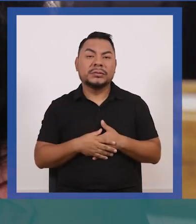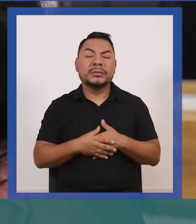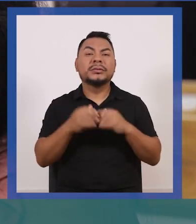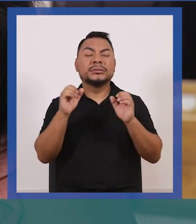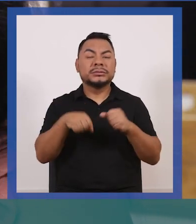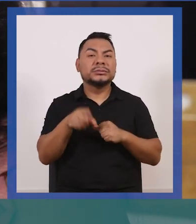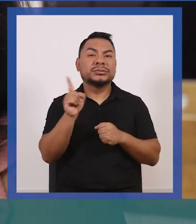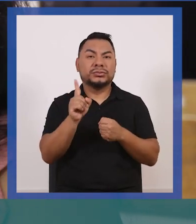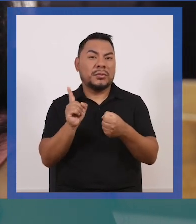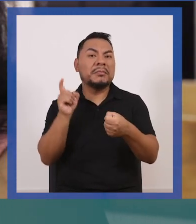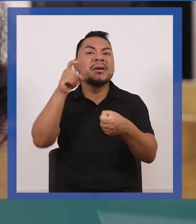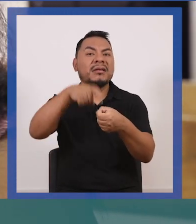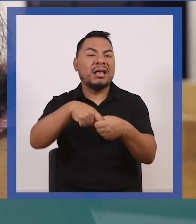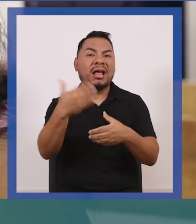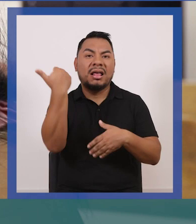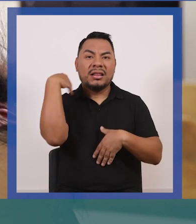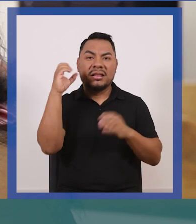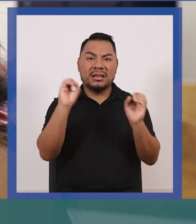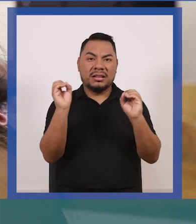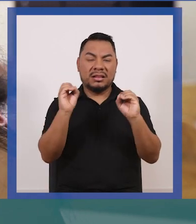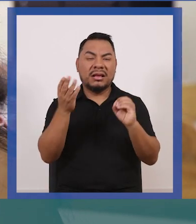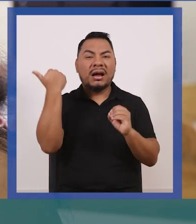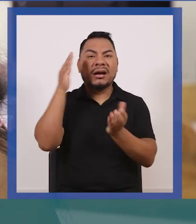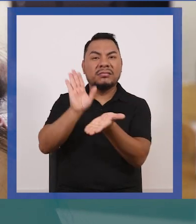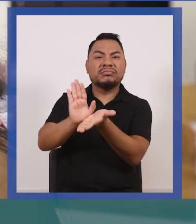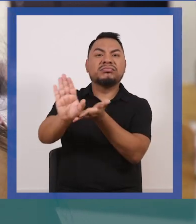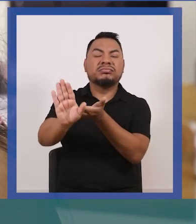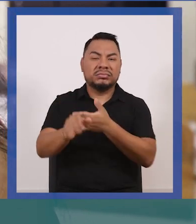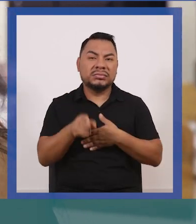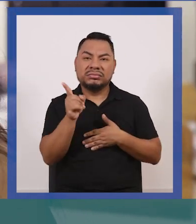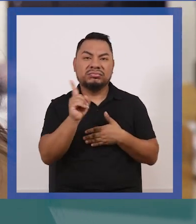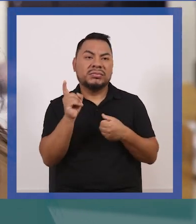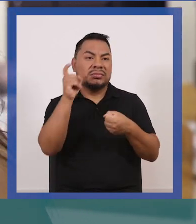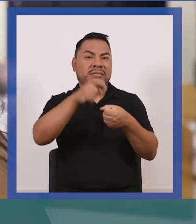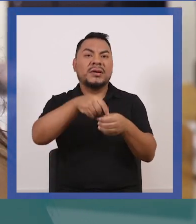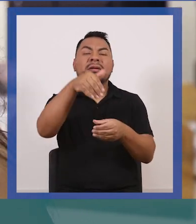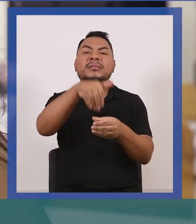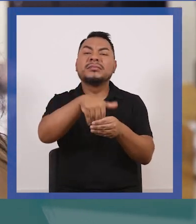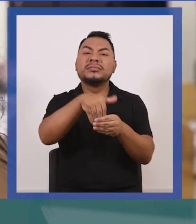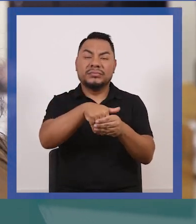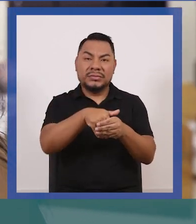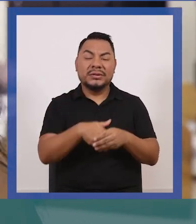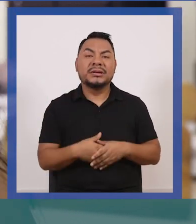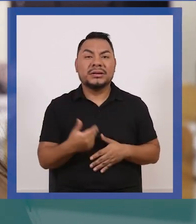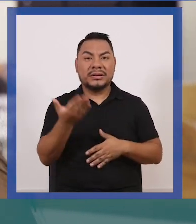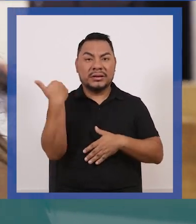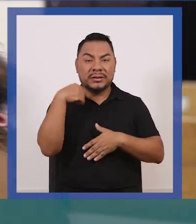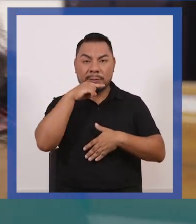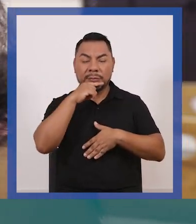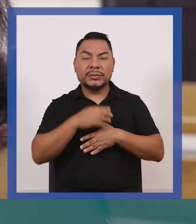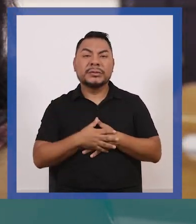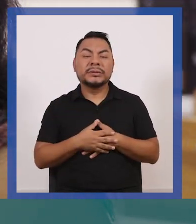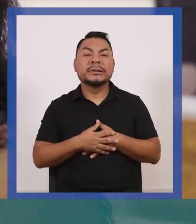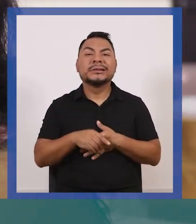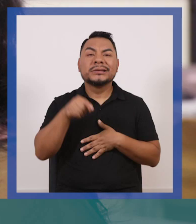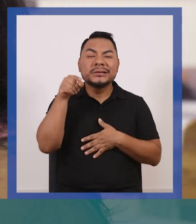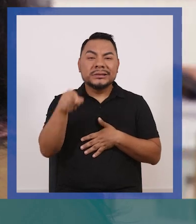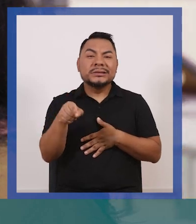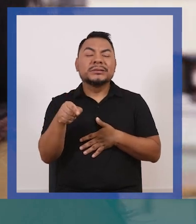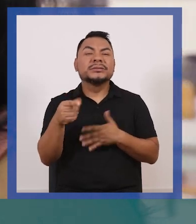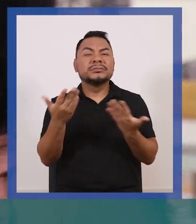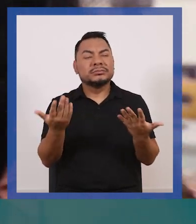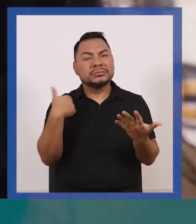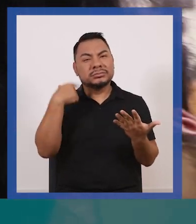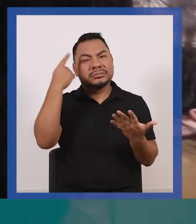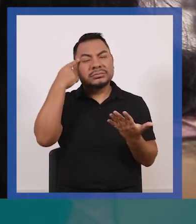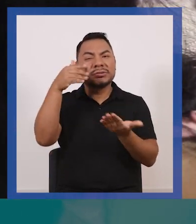no participaba, no formaba parte de los votos y eso